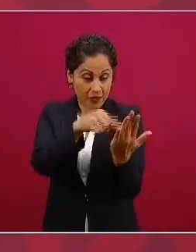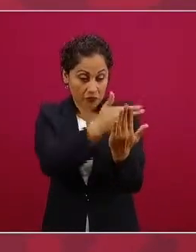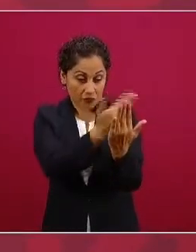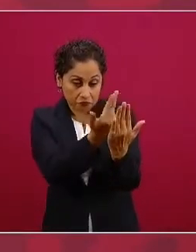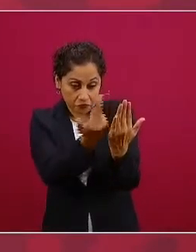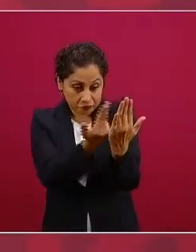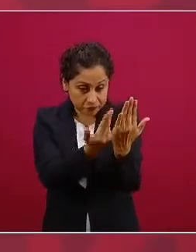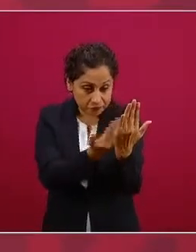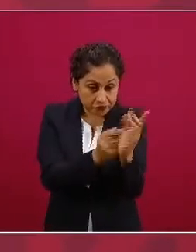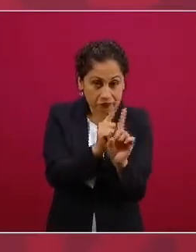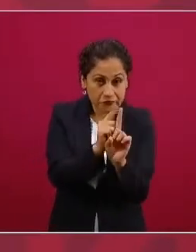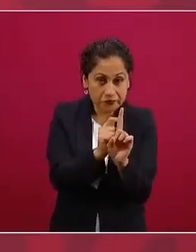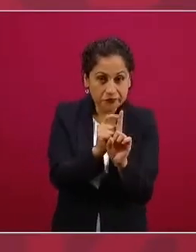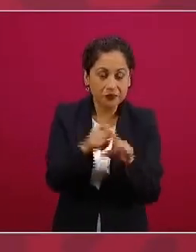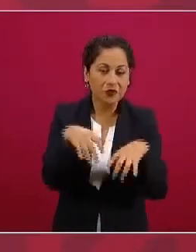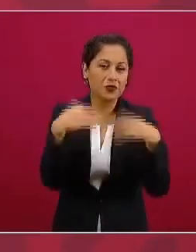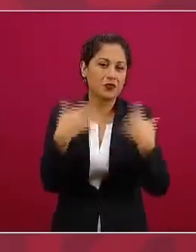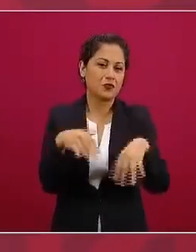lo dice todo